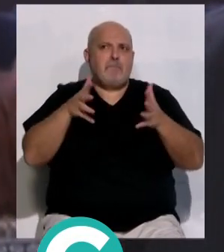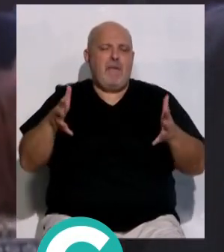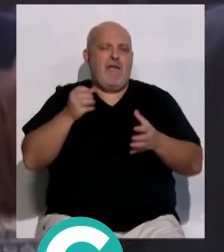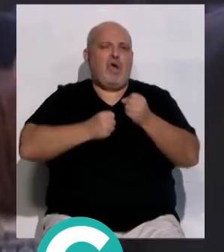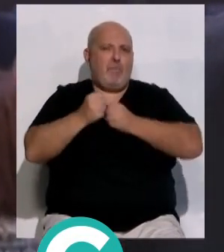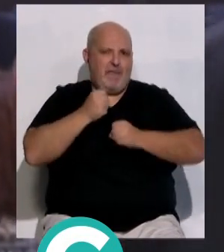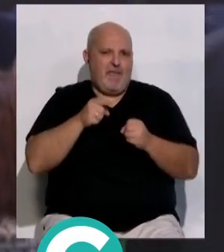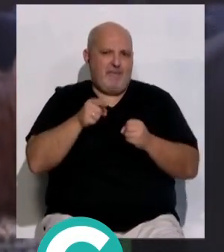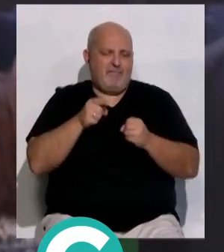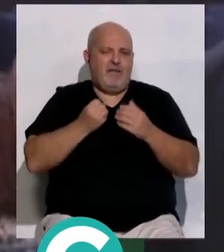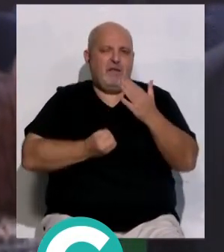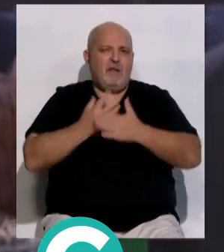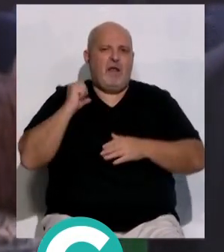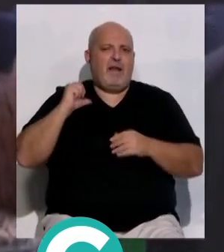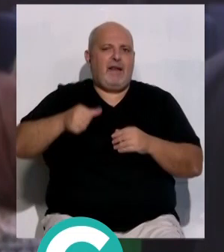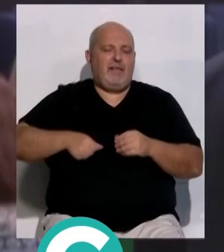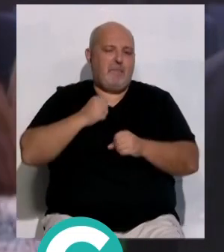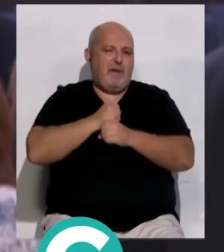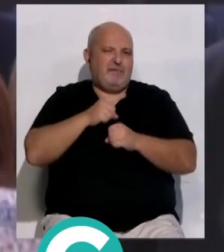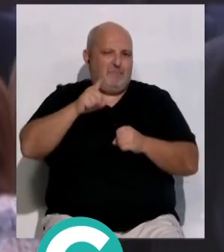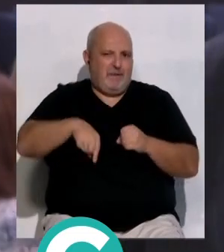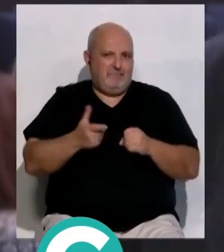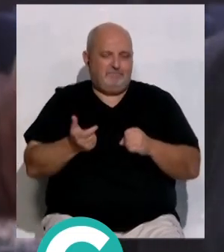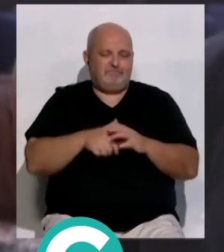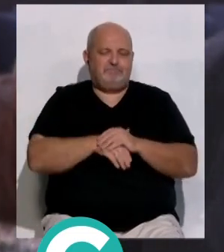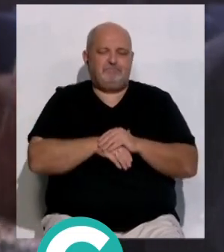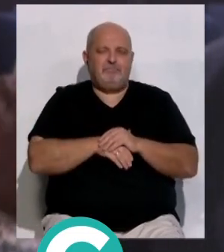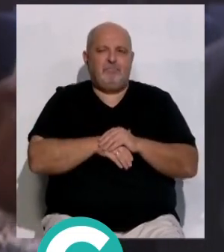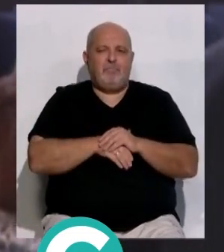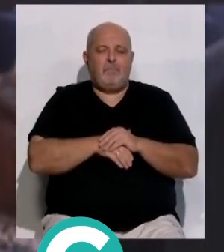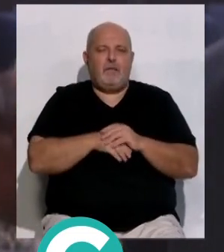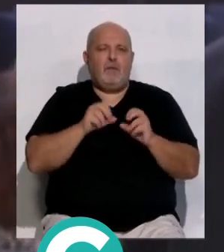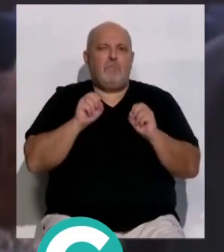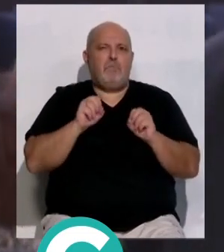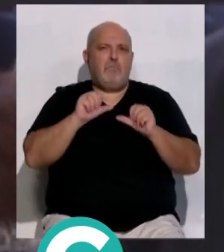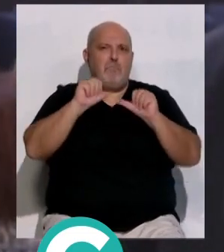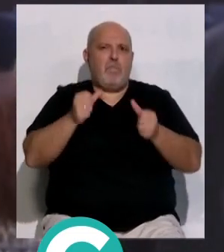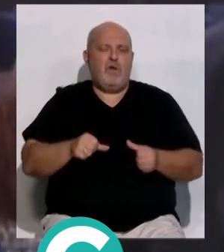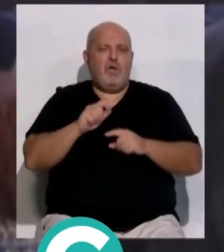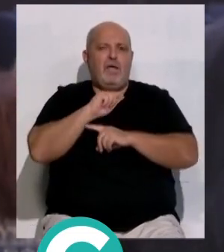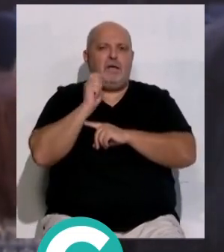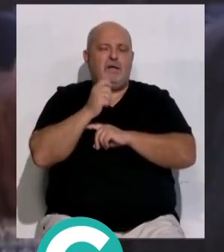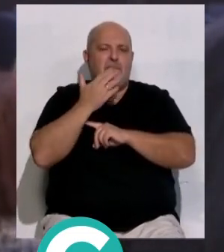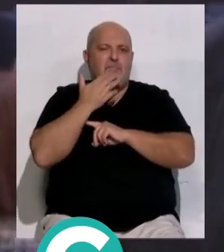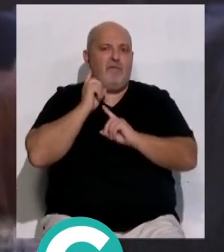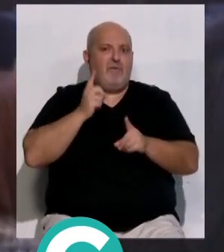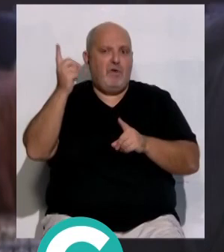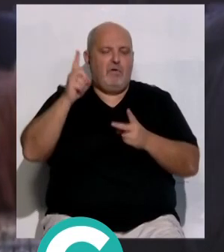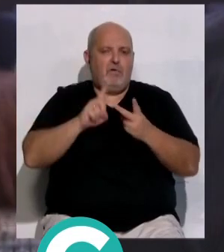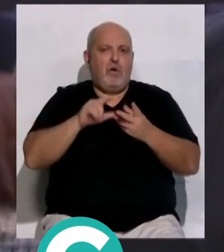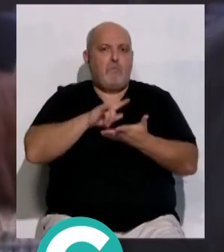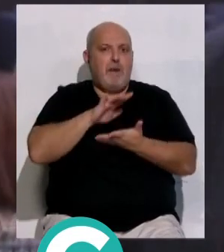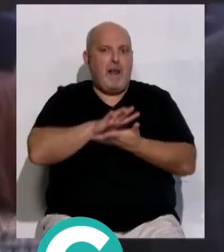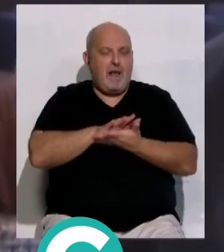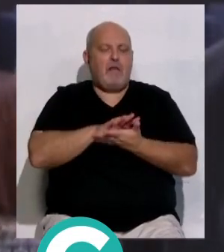economía, que se genere riqueza y empleo y a través de unos modelos de éxito como es Bilbao, como es